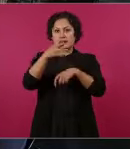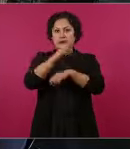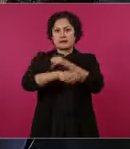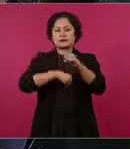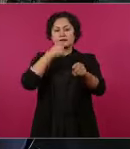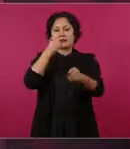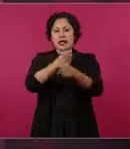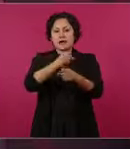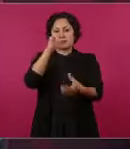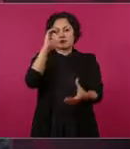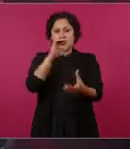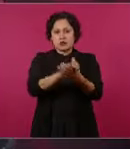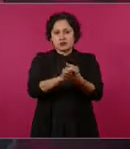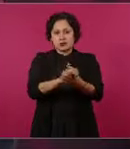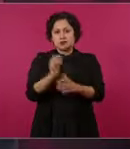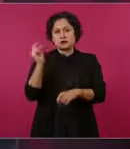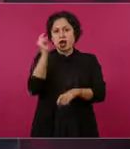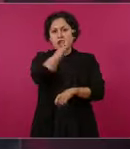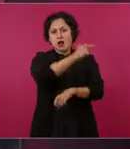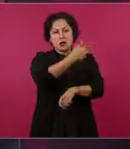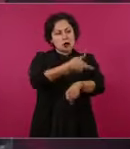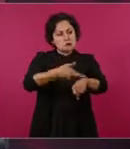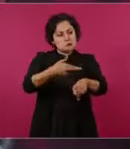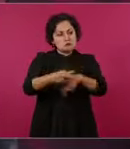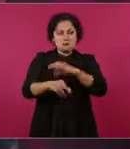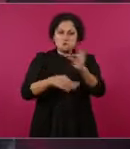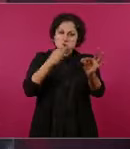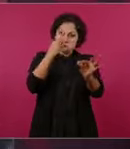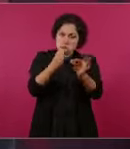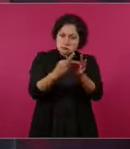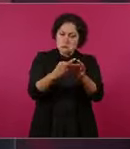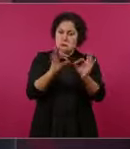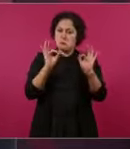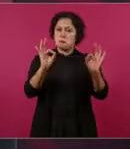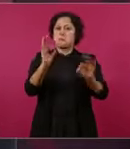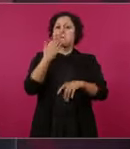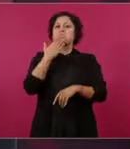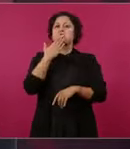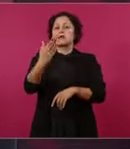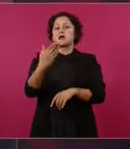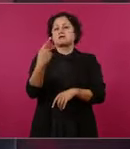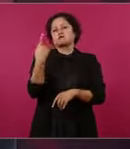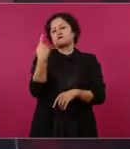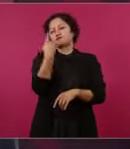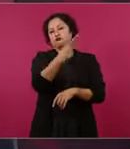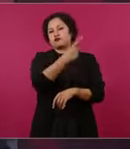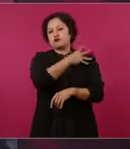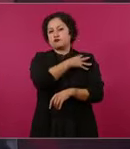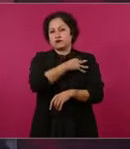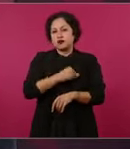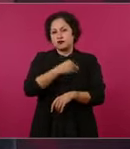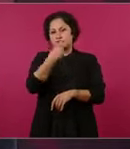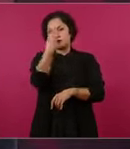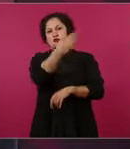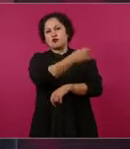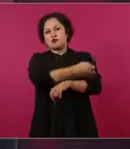casados y lo mismo a sus hijos, a sus familias, se benefician